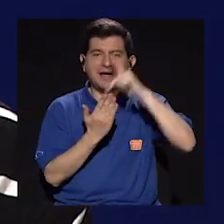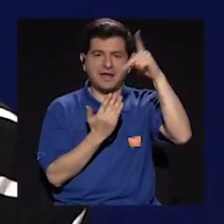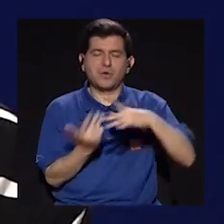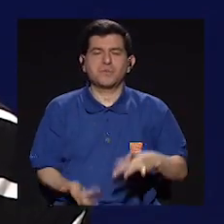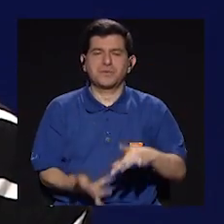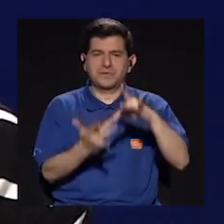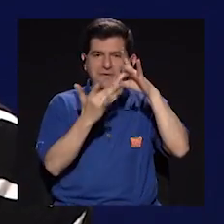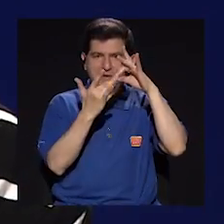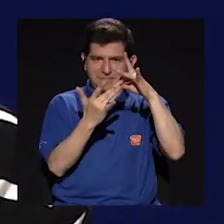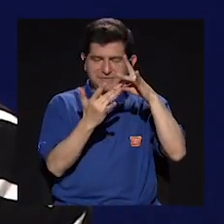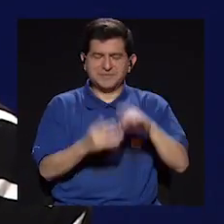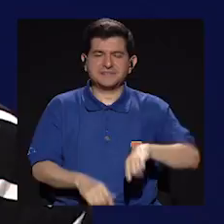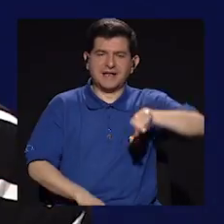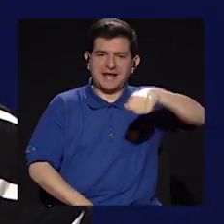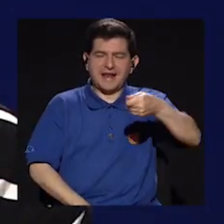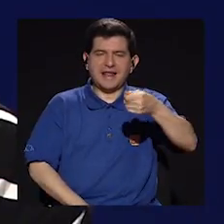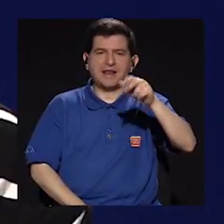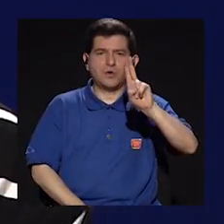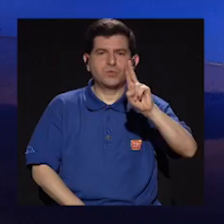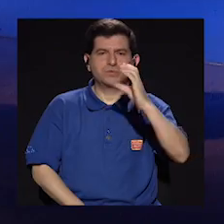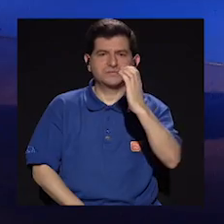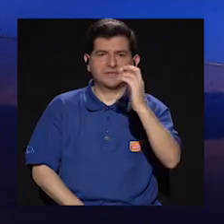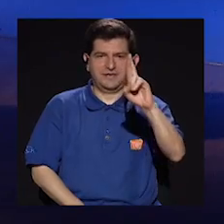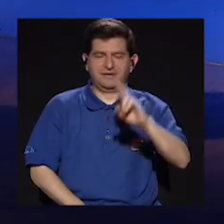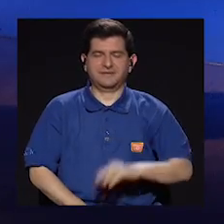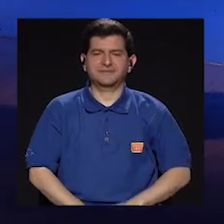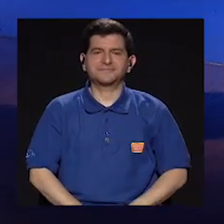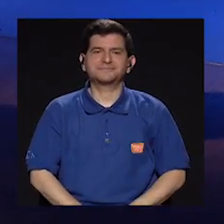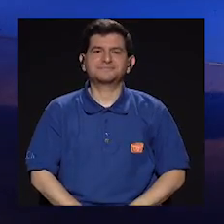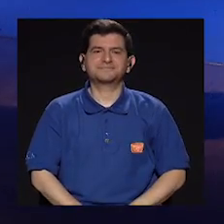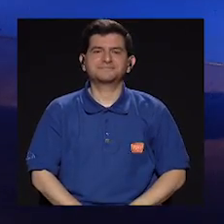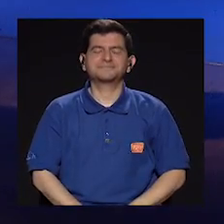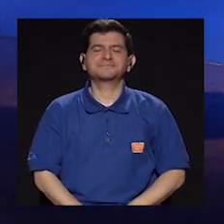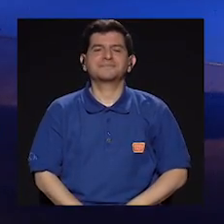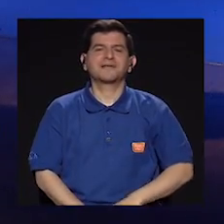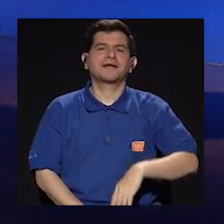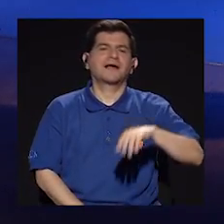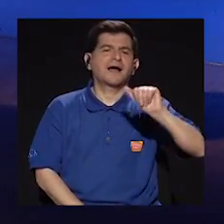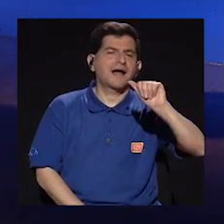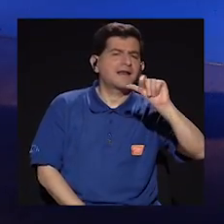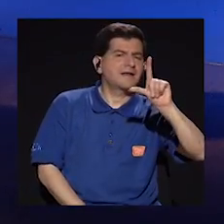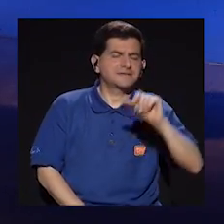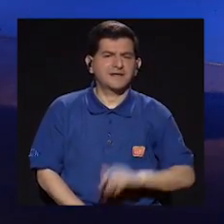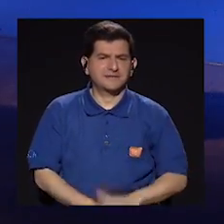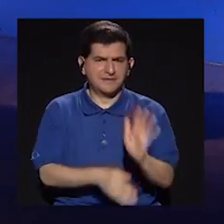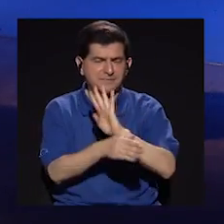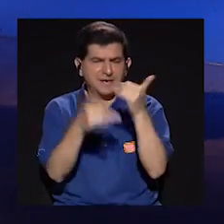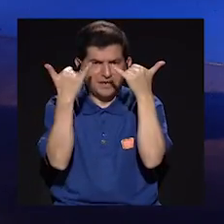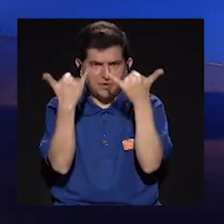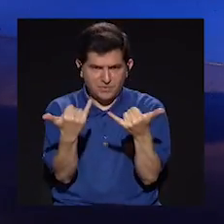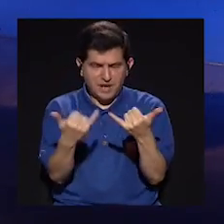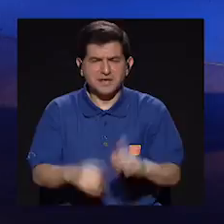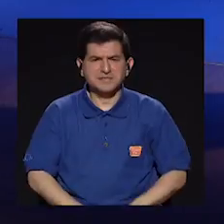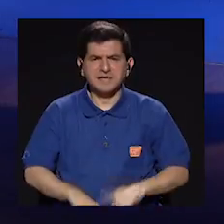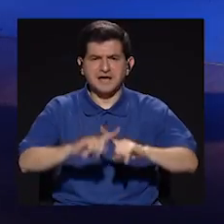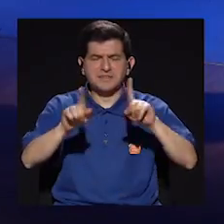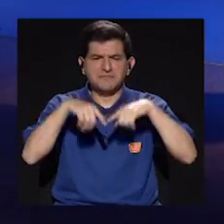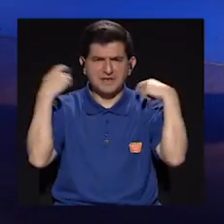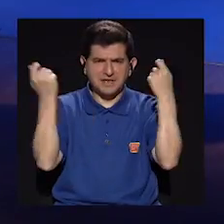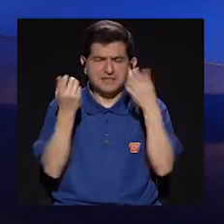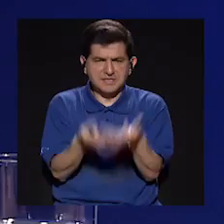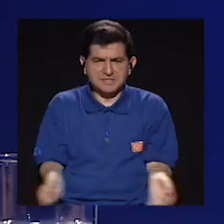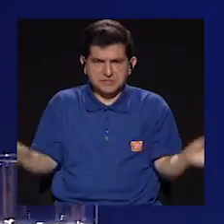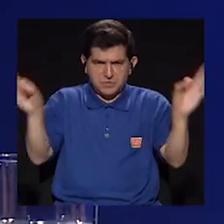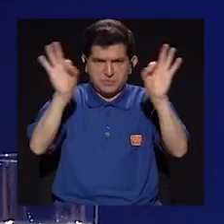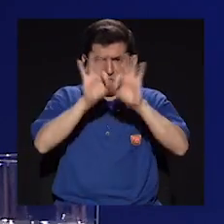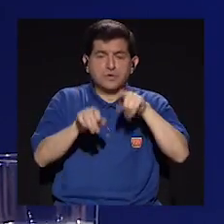hoy en este programa especial en Canal UCR. Alexandra, la película ya ha viajado a